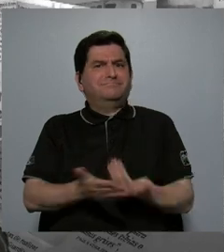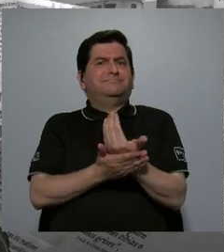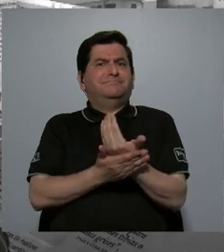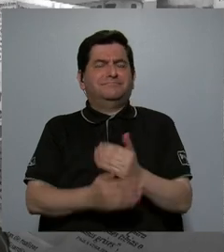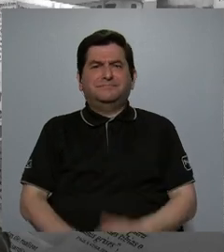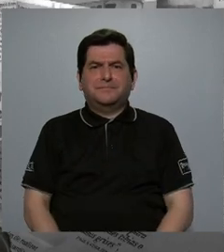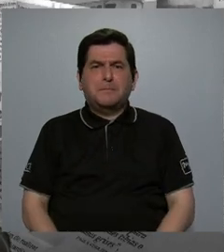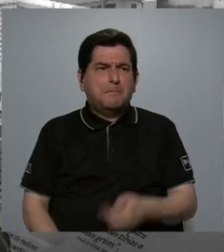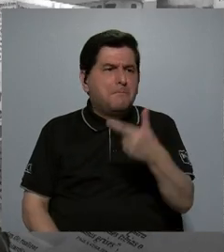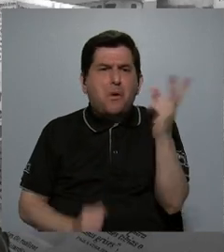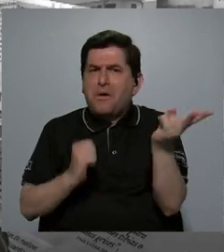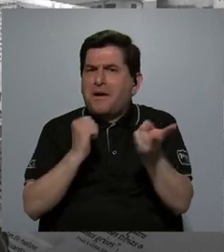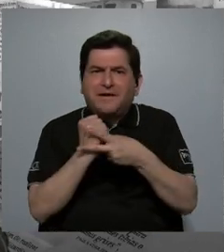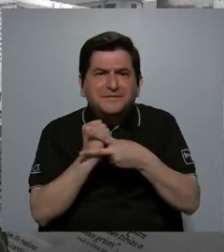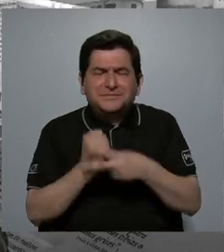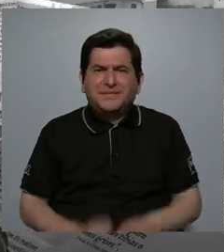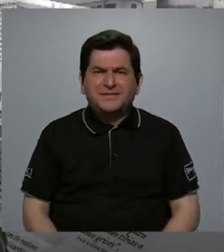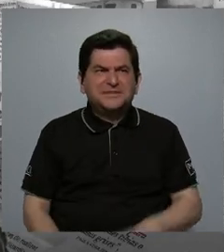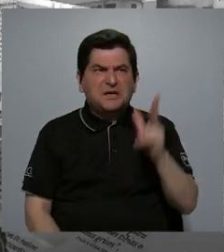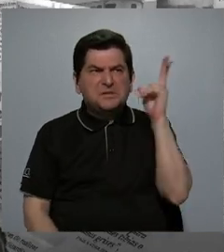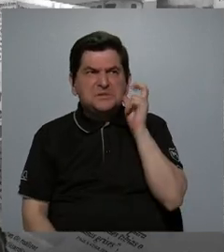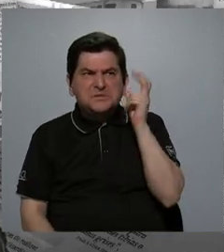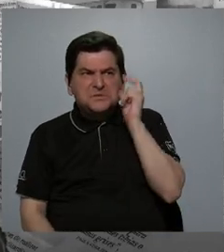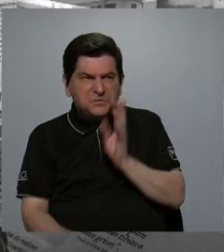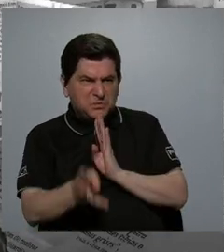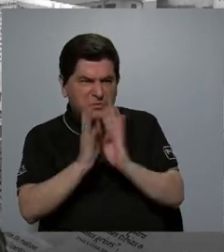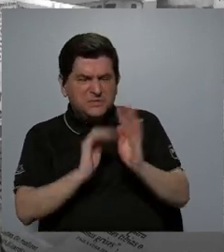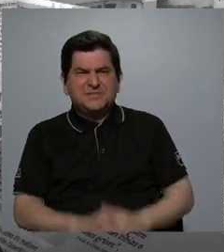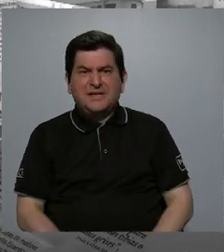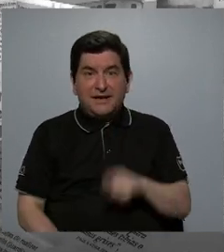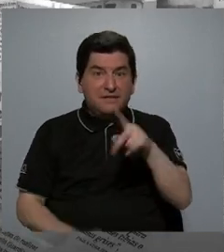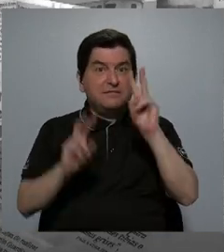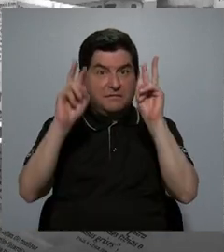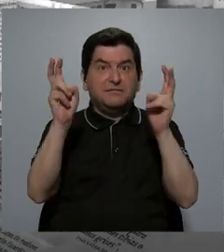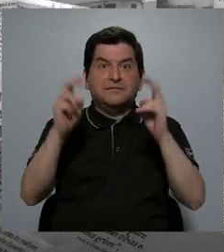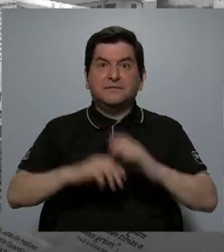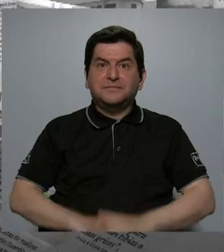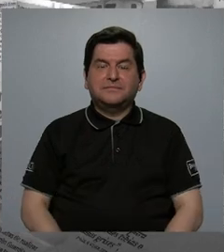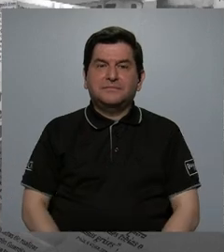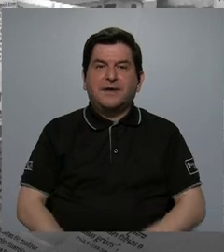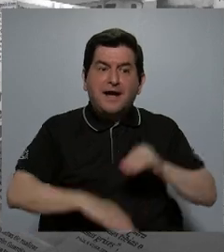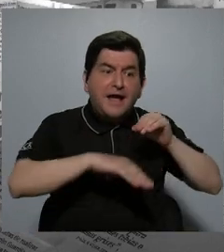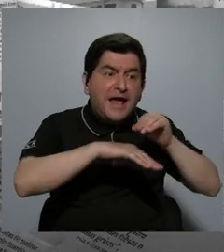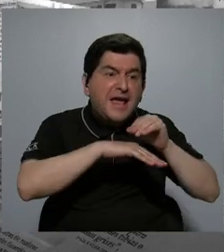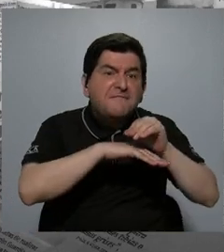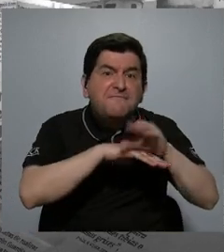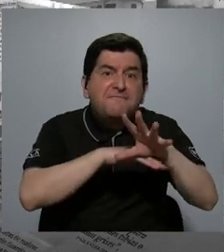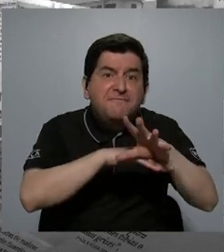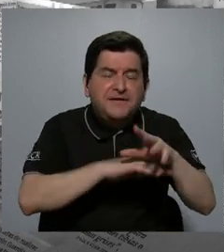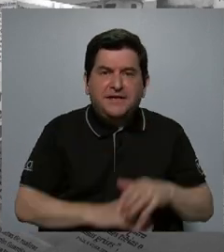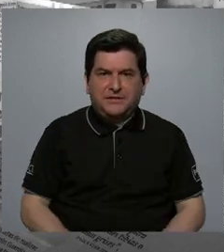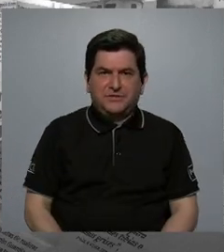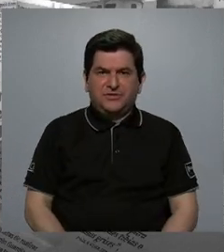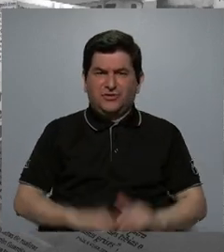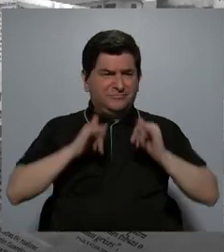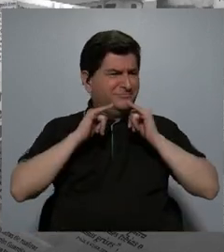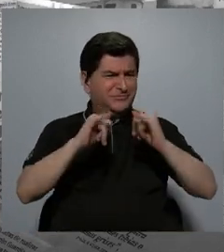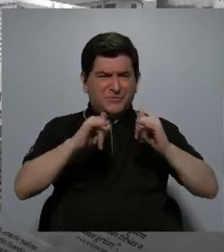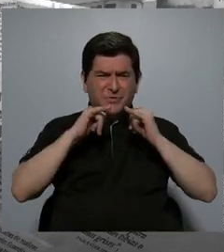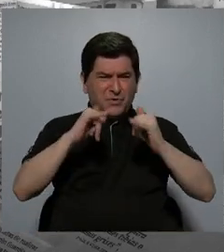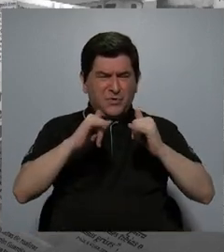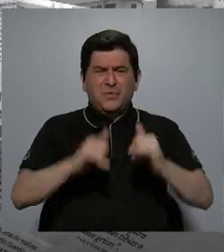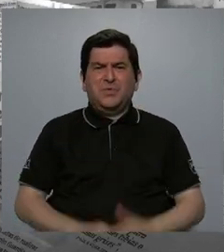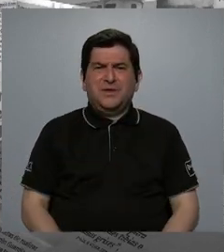Pocas veces escuchamos hablar de este tema, los efectos de la desigualdad